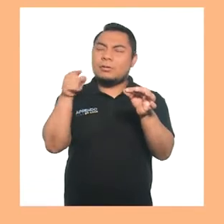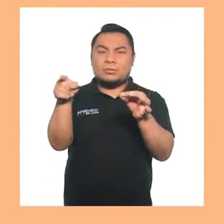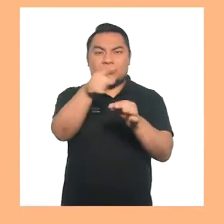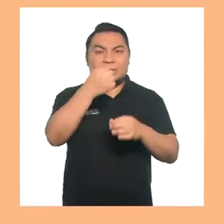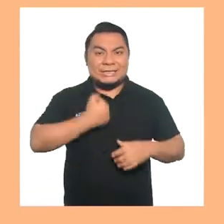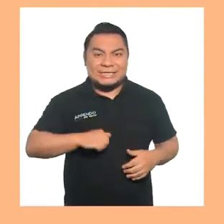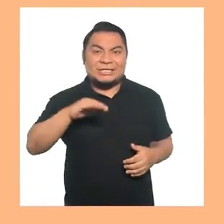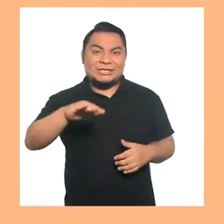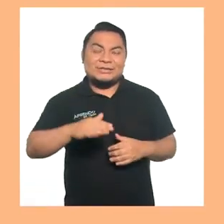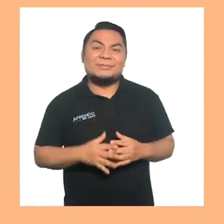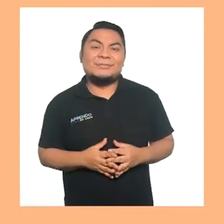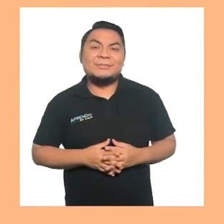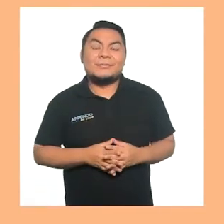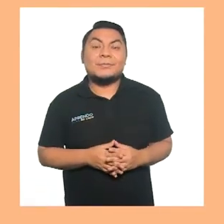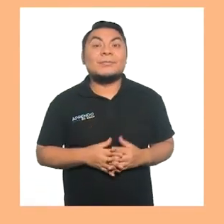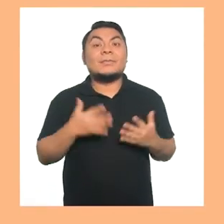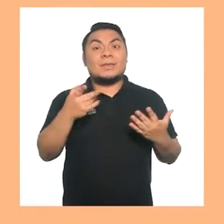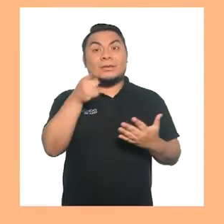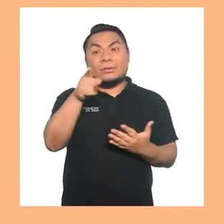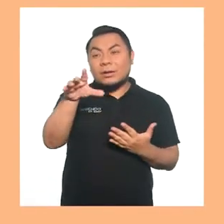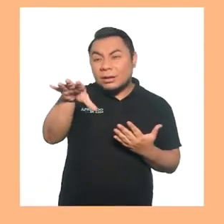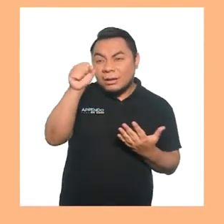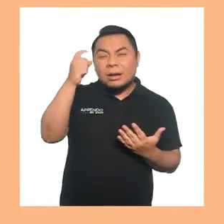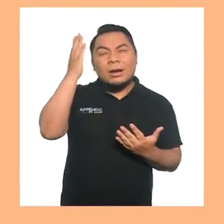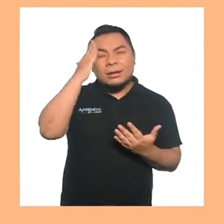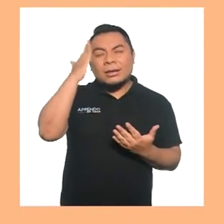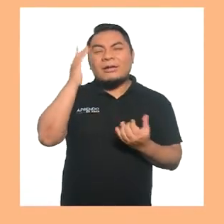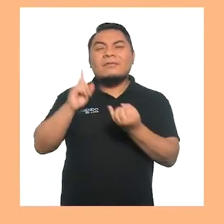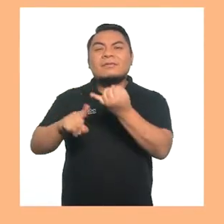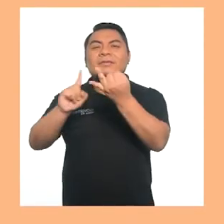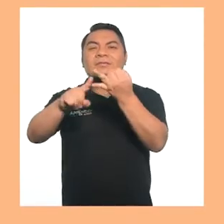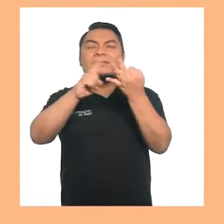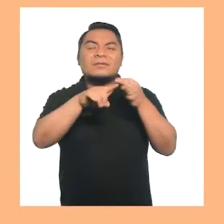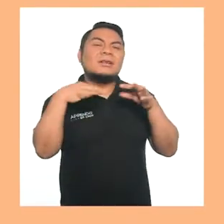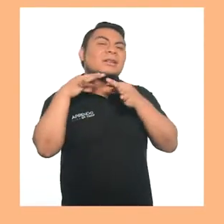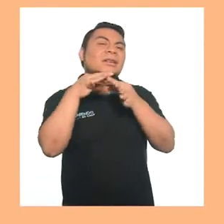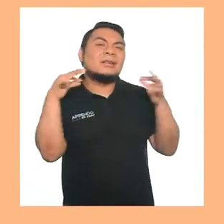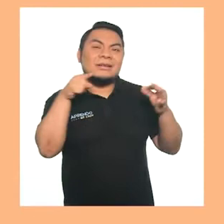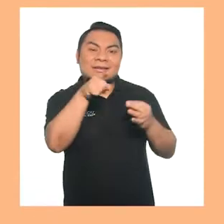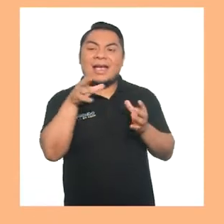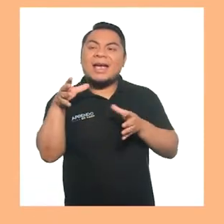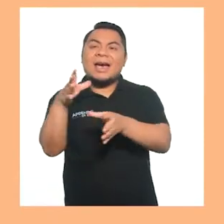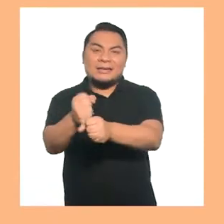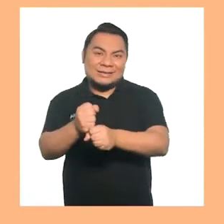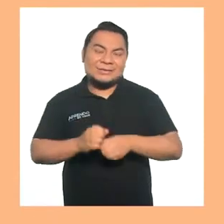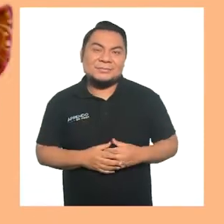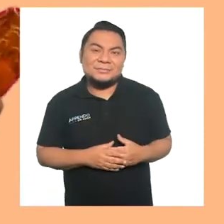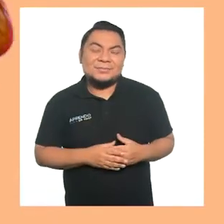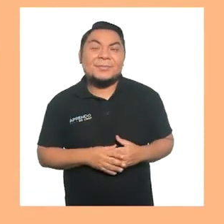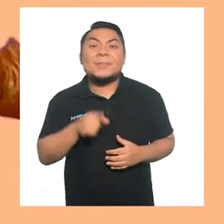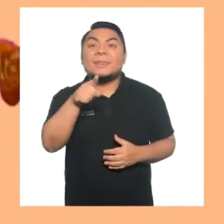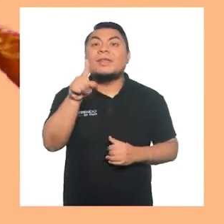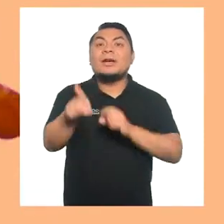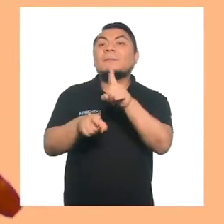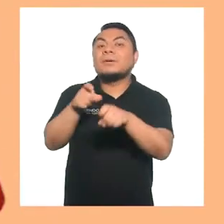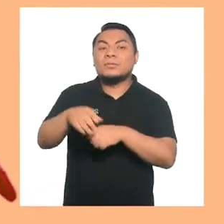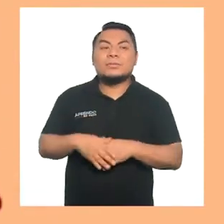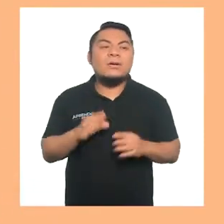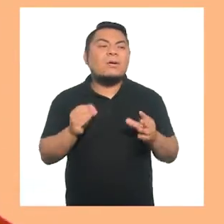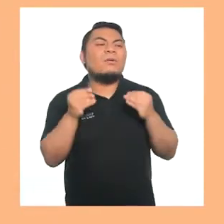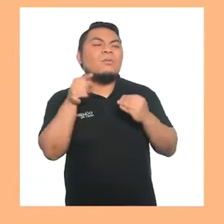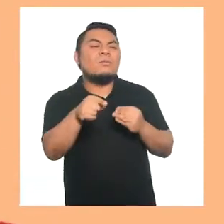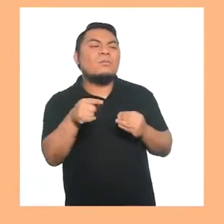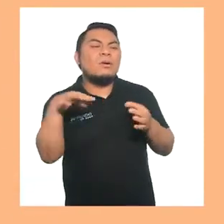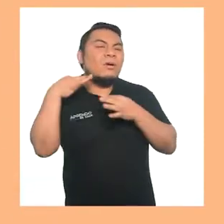tener tu niña o niño. Reconocerá los distintos tipos de pañuelos que atrapa. Y pregúntale,